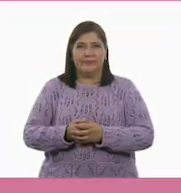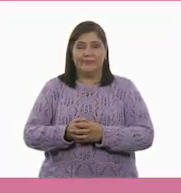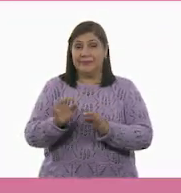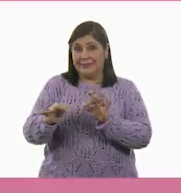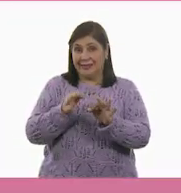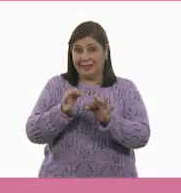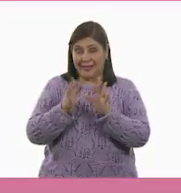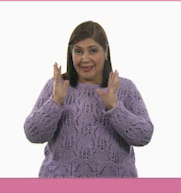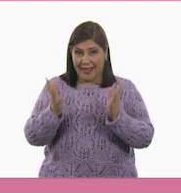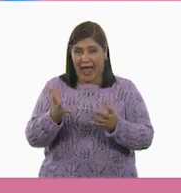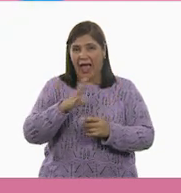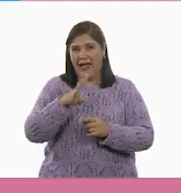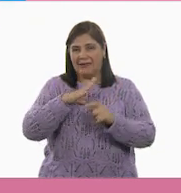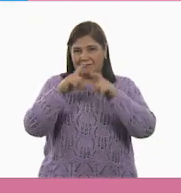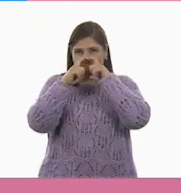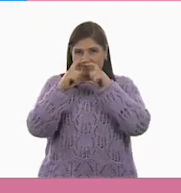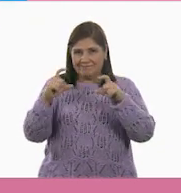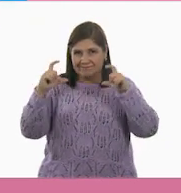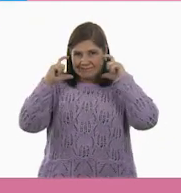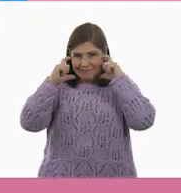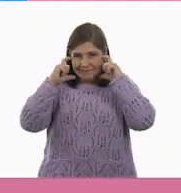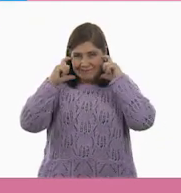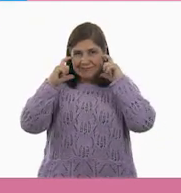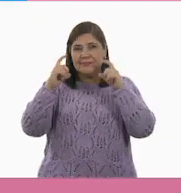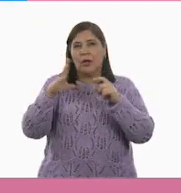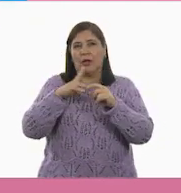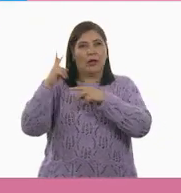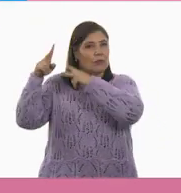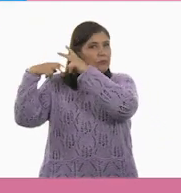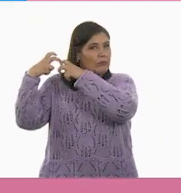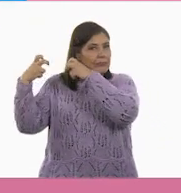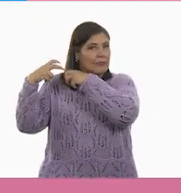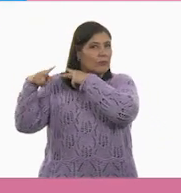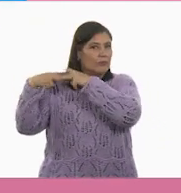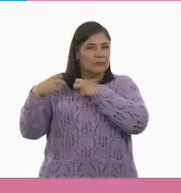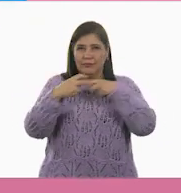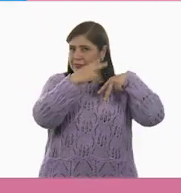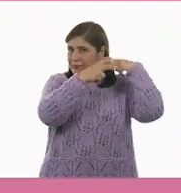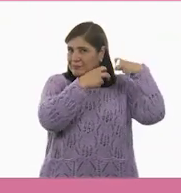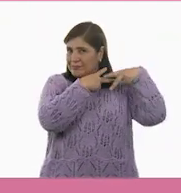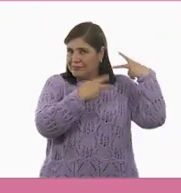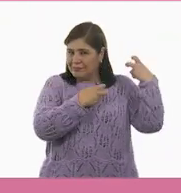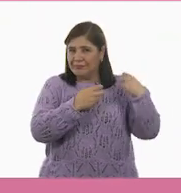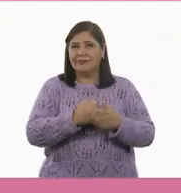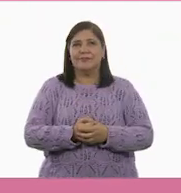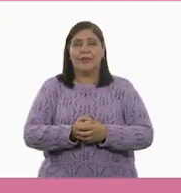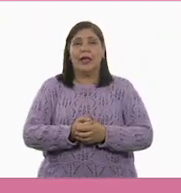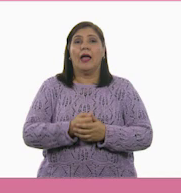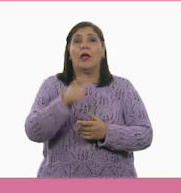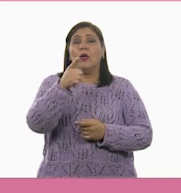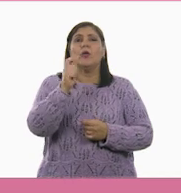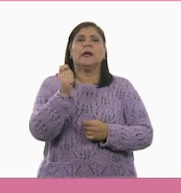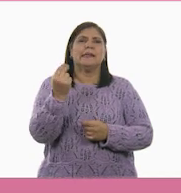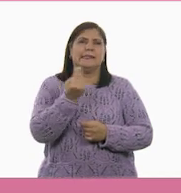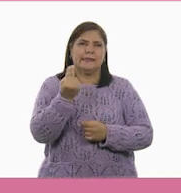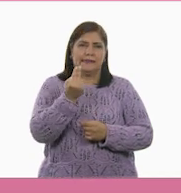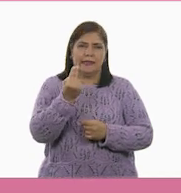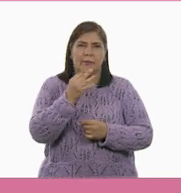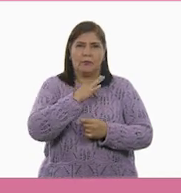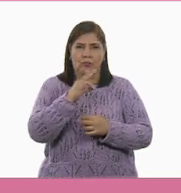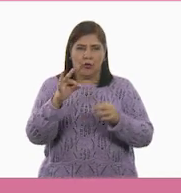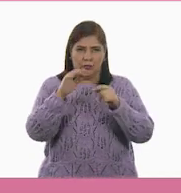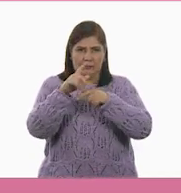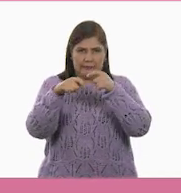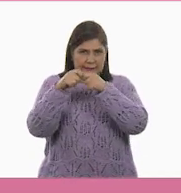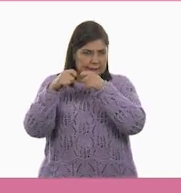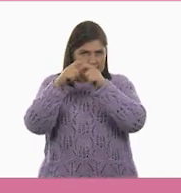¡Listo! Ya tienes un cubrebocas con dos pares de cuerdas Para colocártelo deberás amarrar